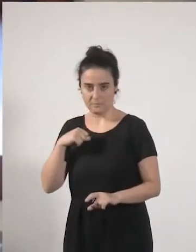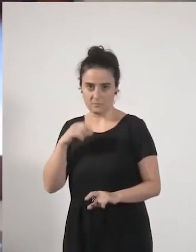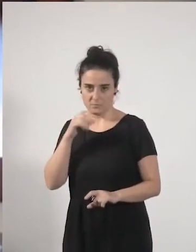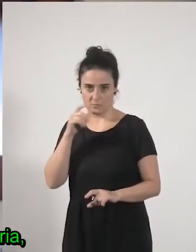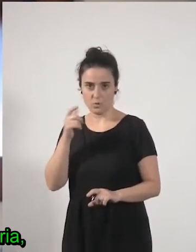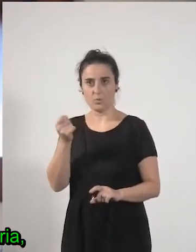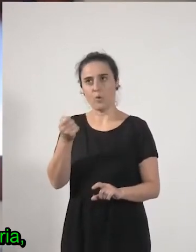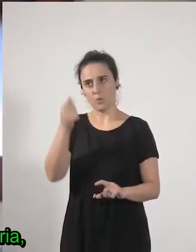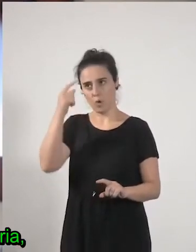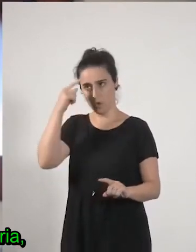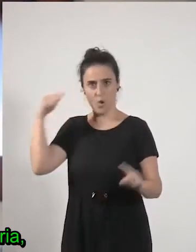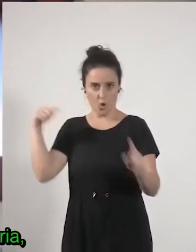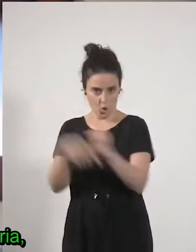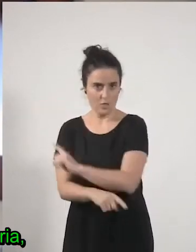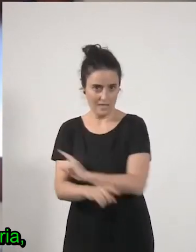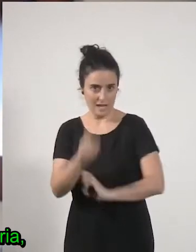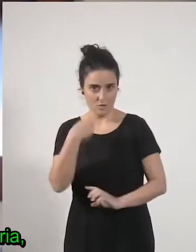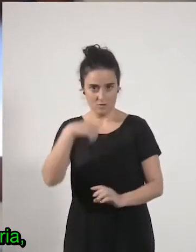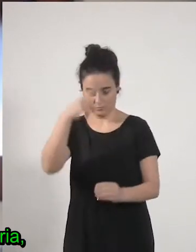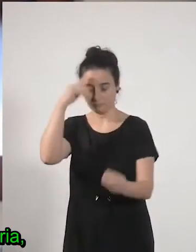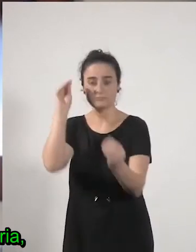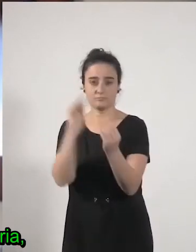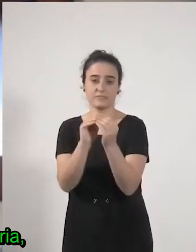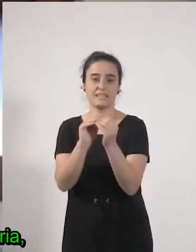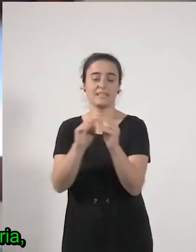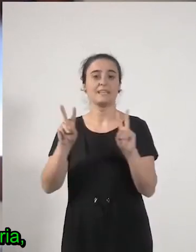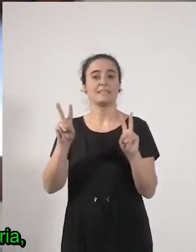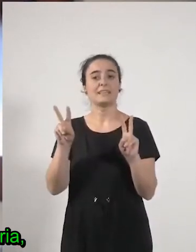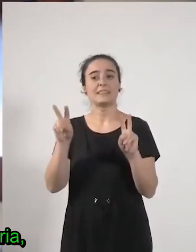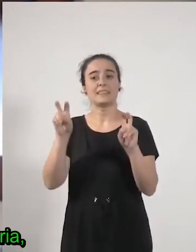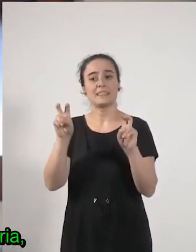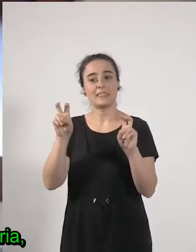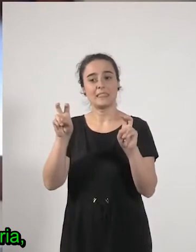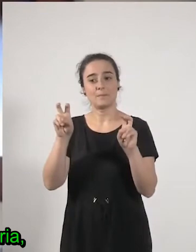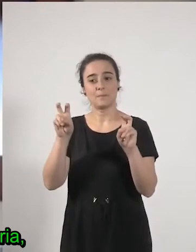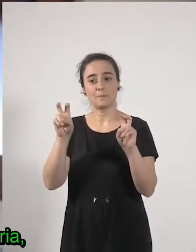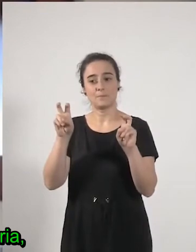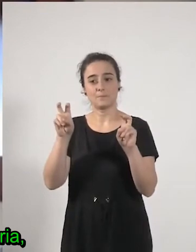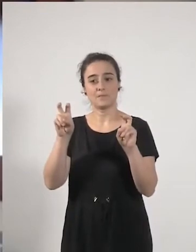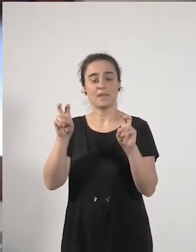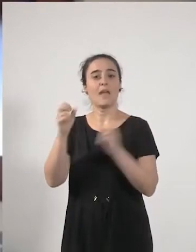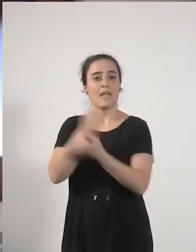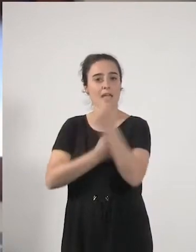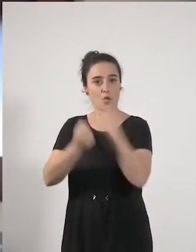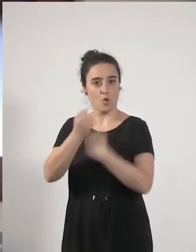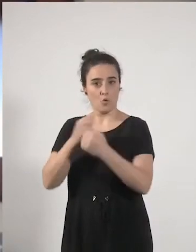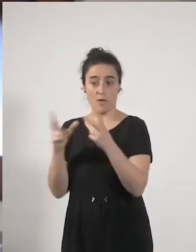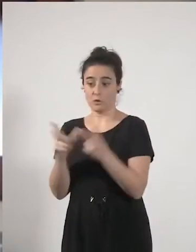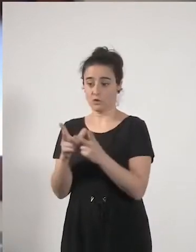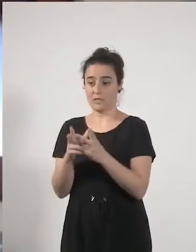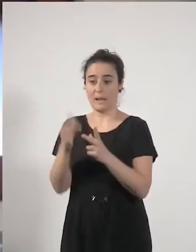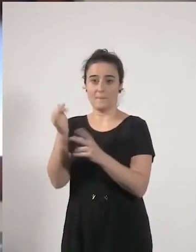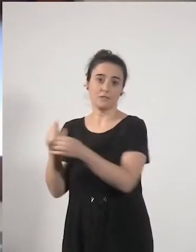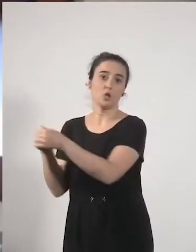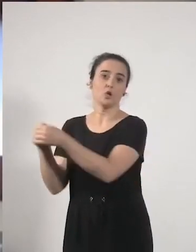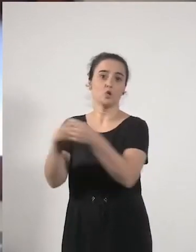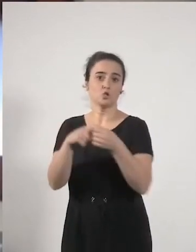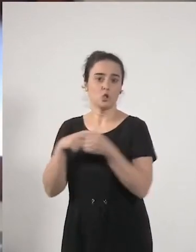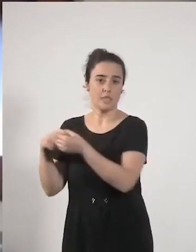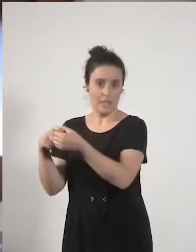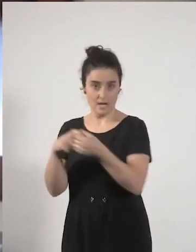términos yo estoy de acuerdo contigo en lo de la economía social y solidaria que hay que hay que